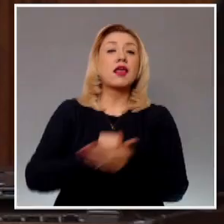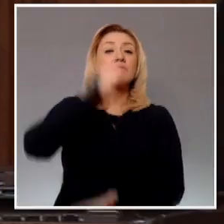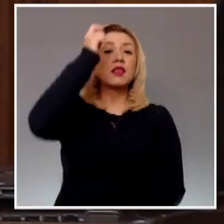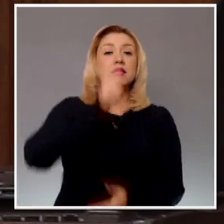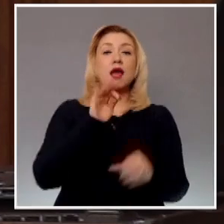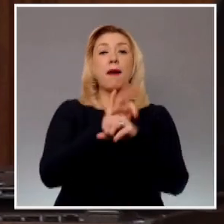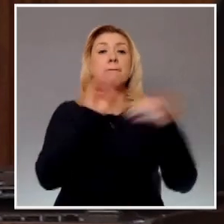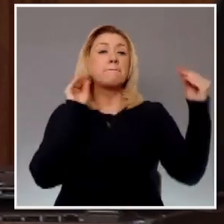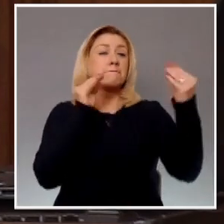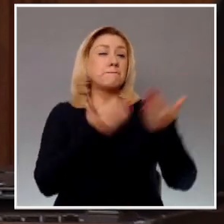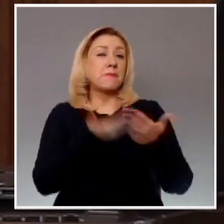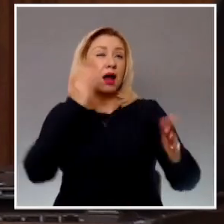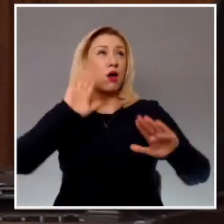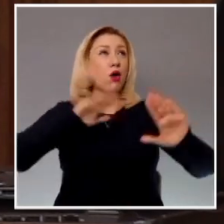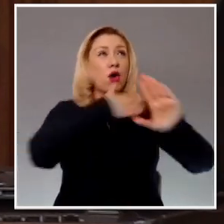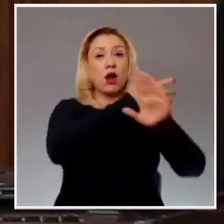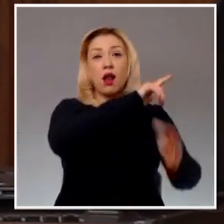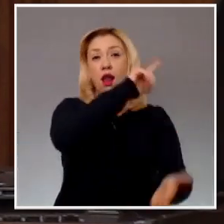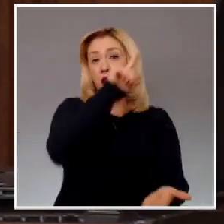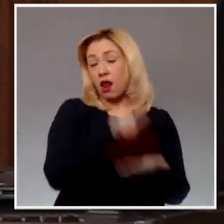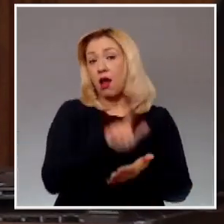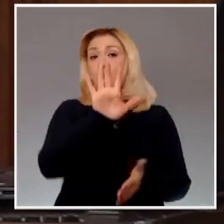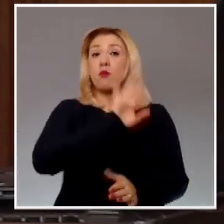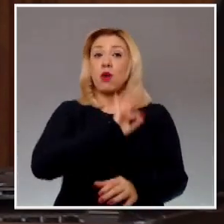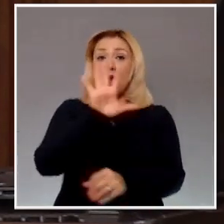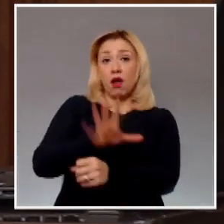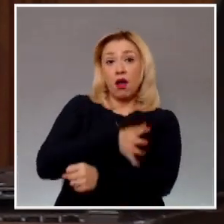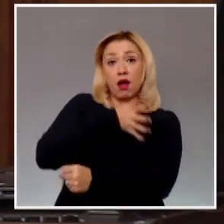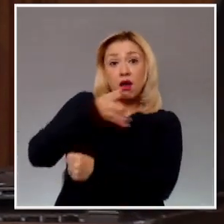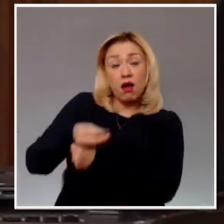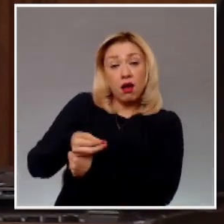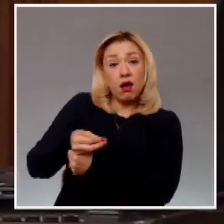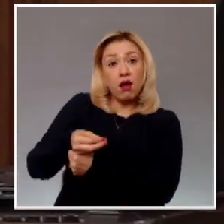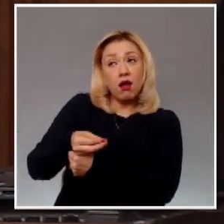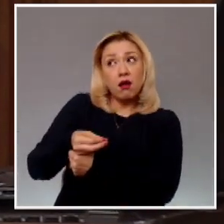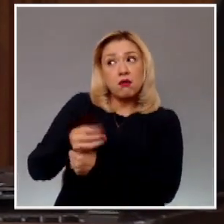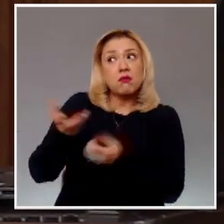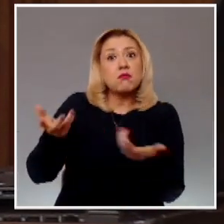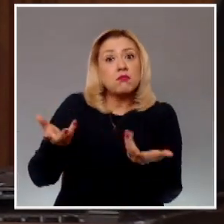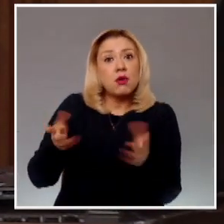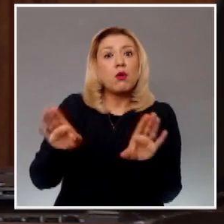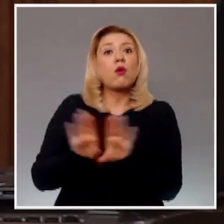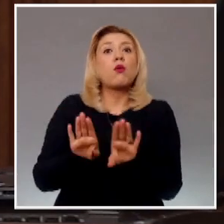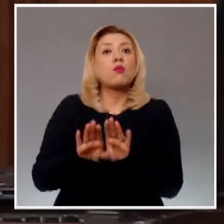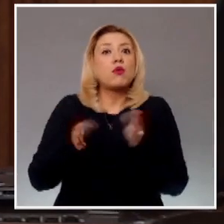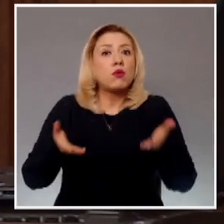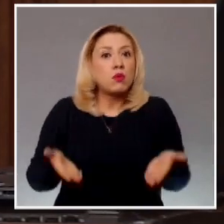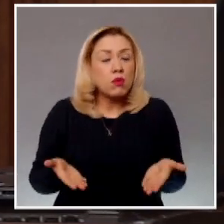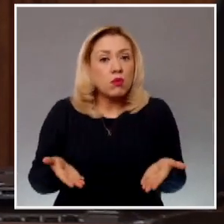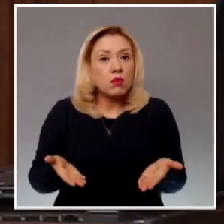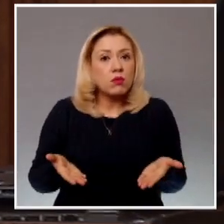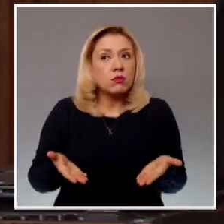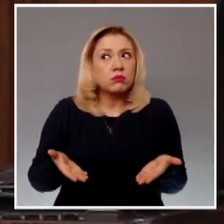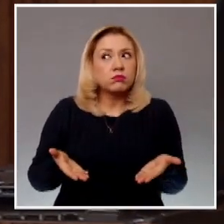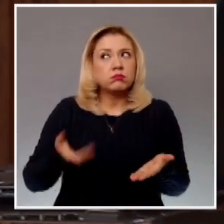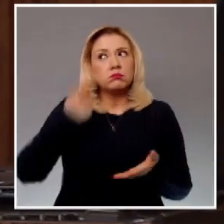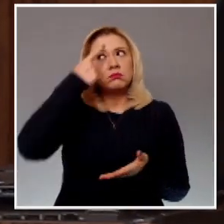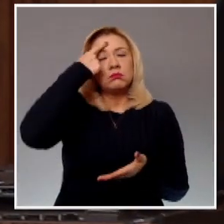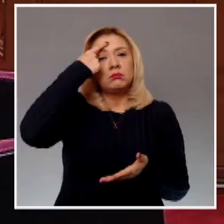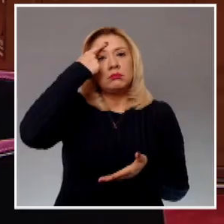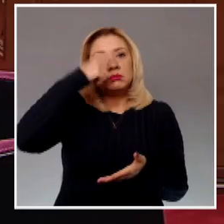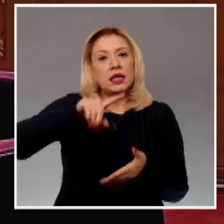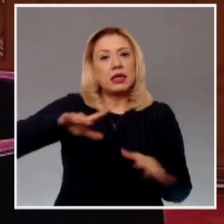válidamente medidas de reparación diversas a la restitución. También estaría el análisis de la